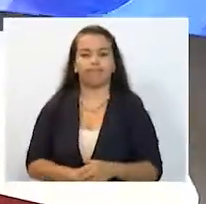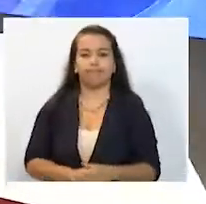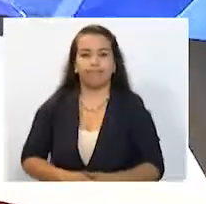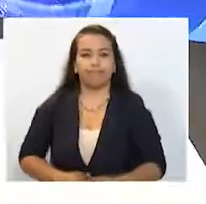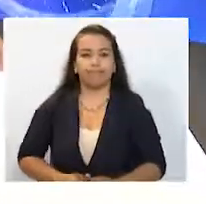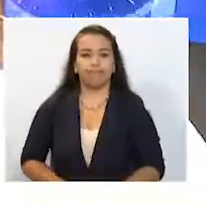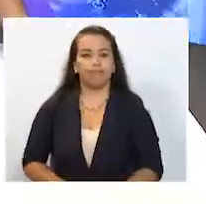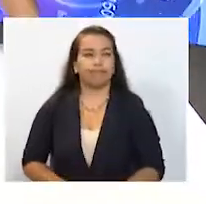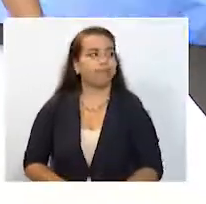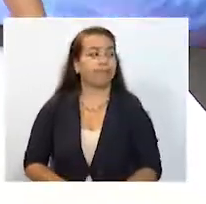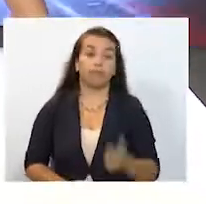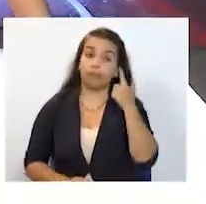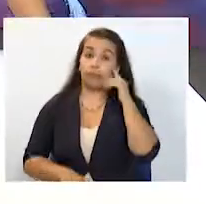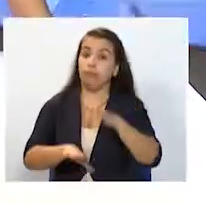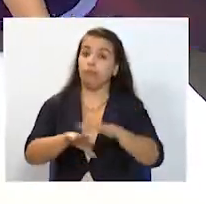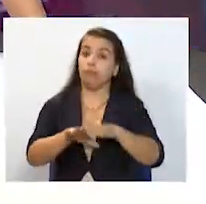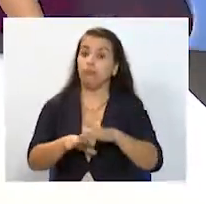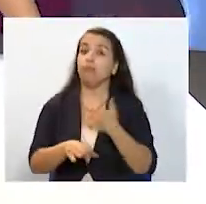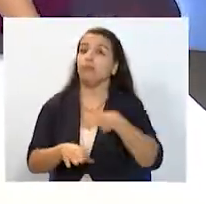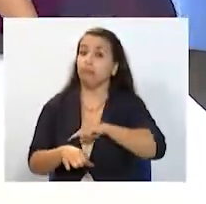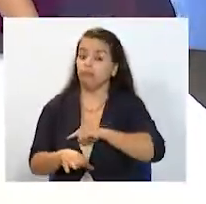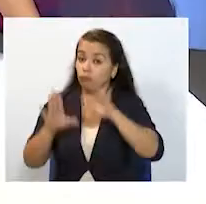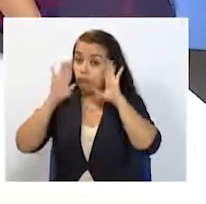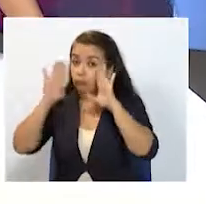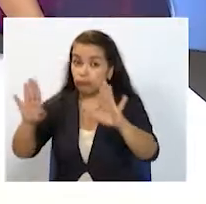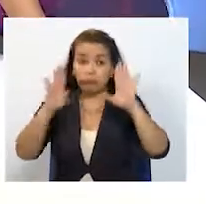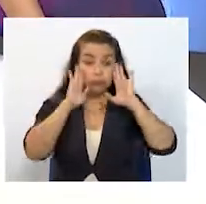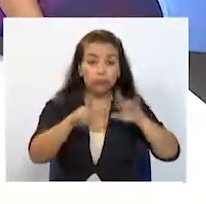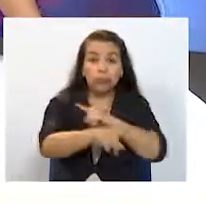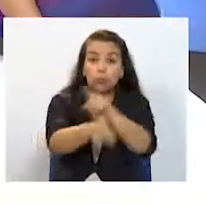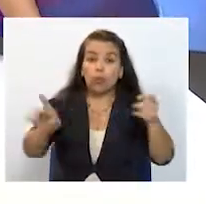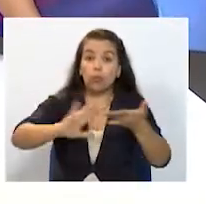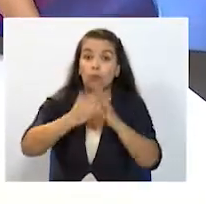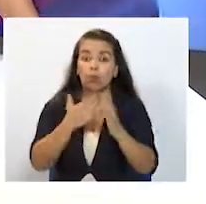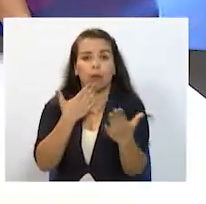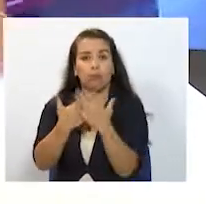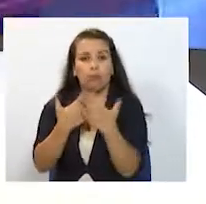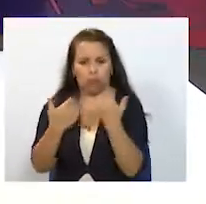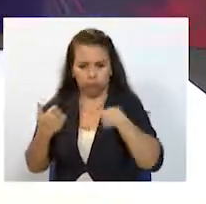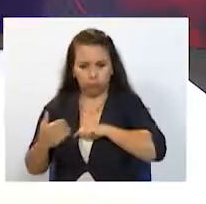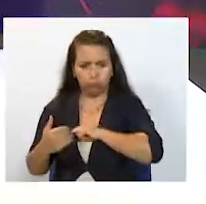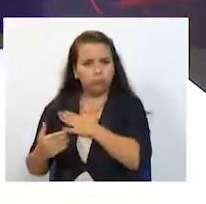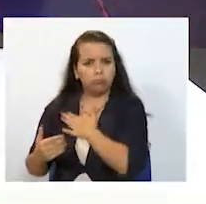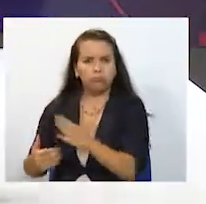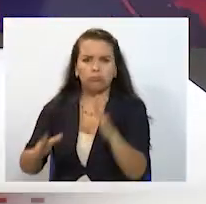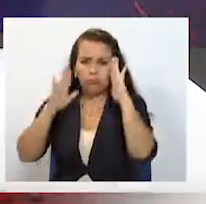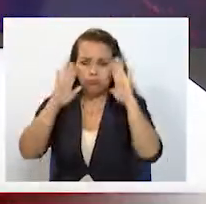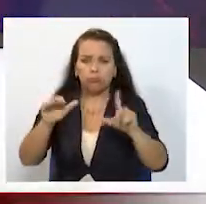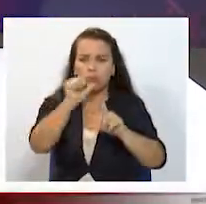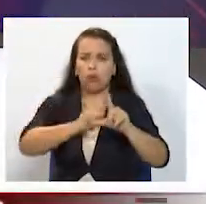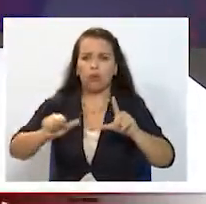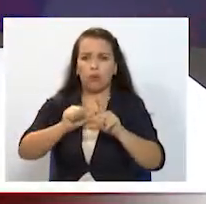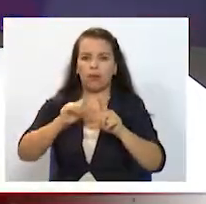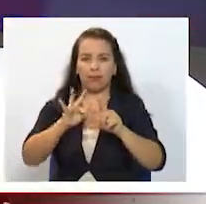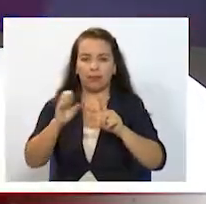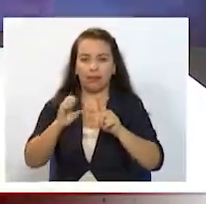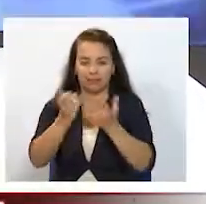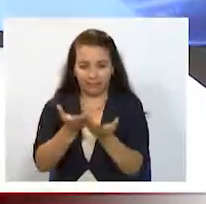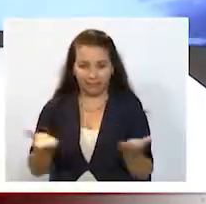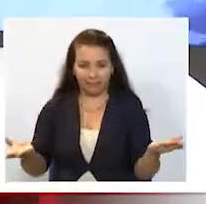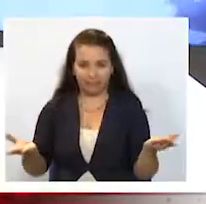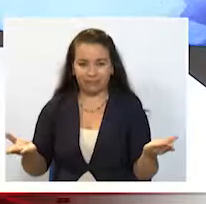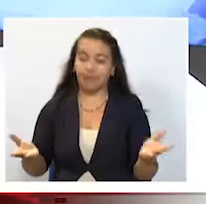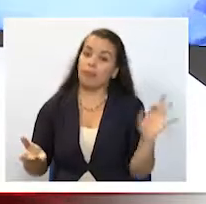no olviden que nuestros periodistas están muy atentos para escuchar a la comunidad a través de nuestras redes sociales arroba tc noticias eje o también